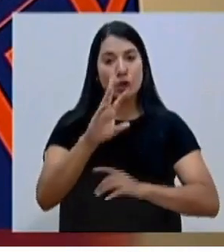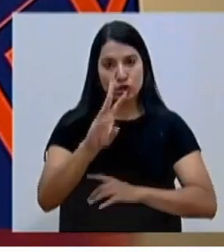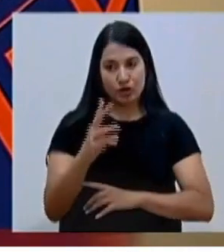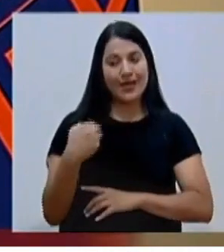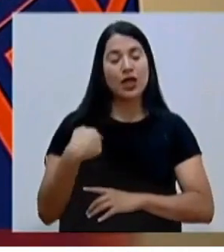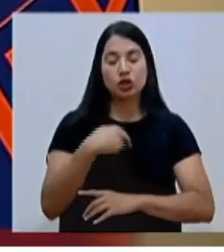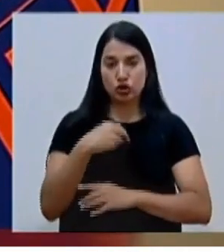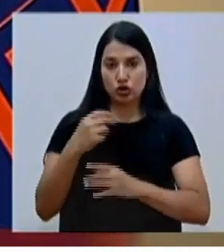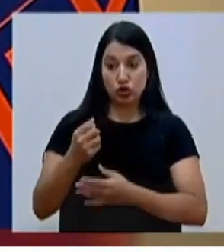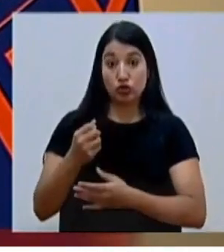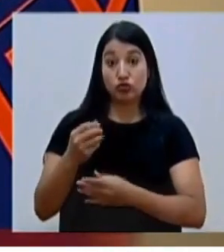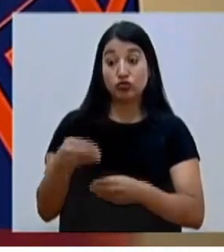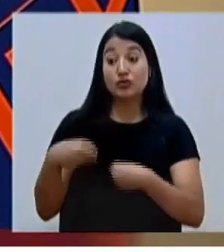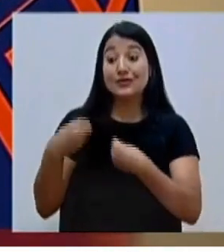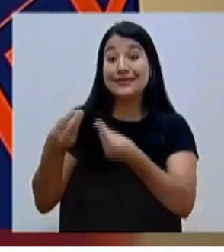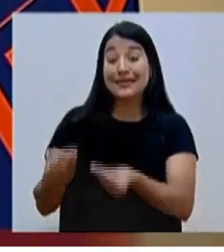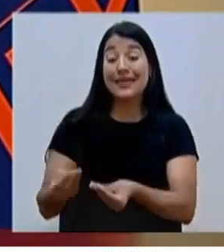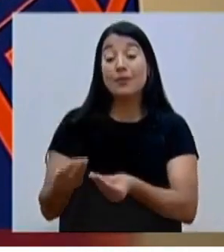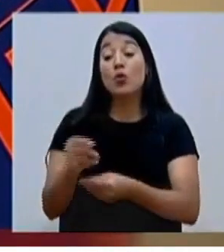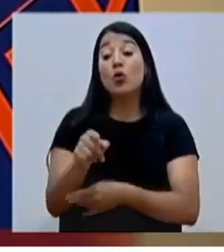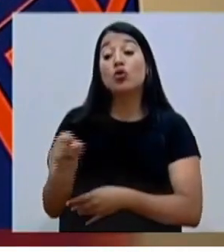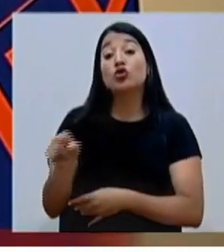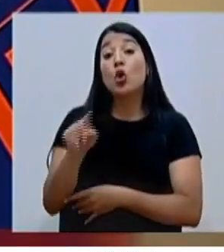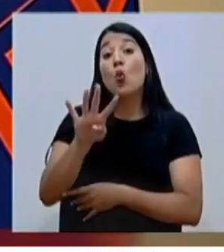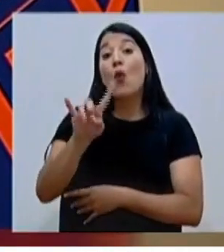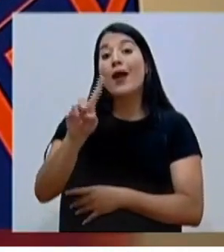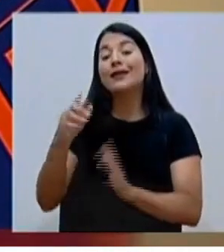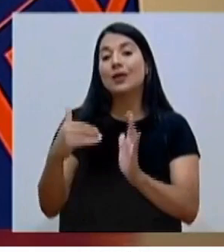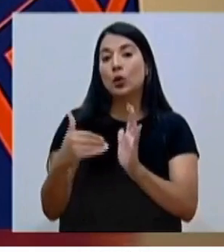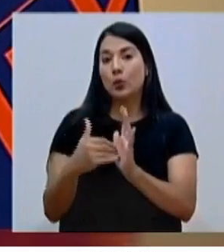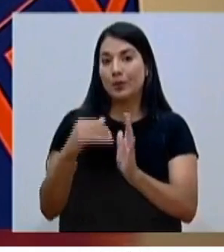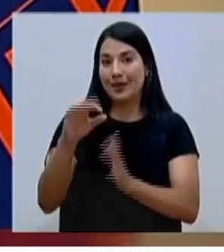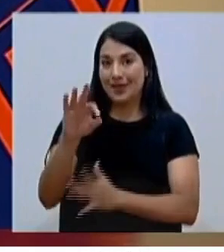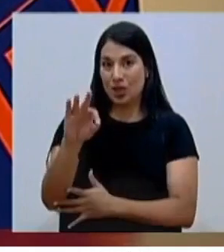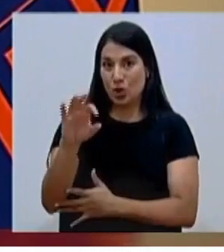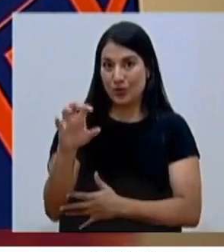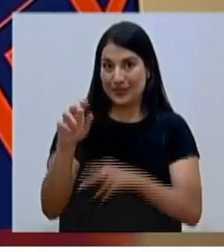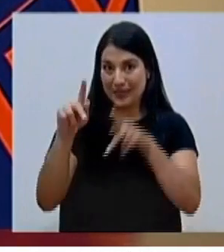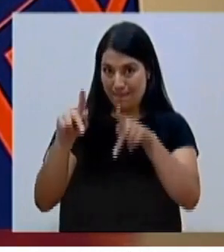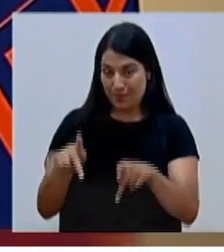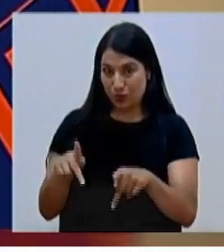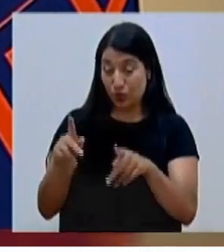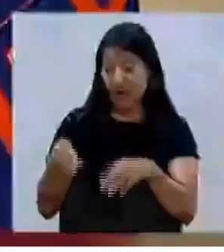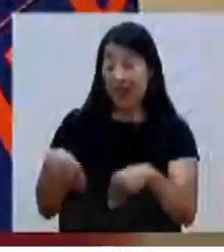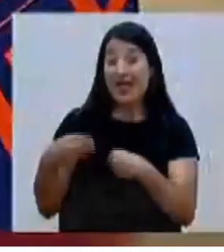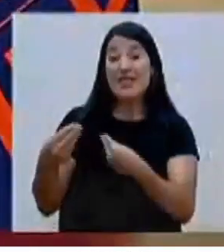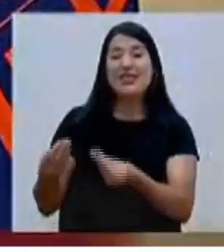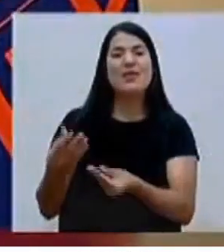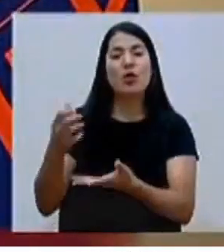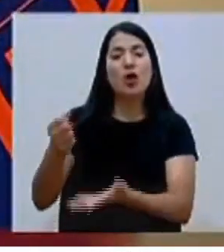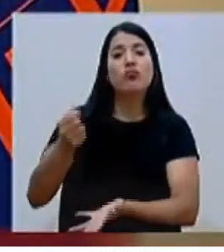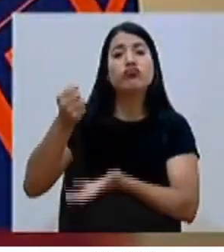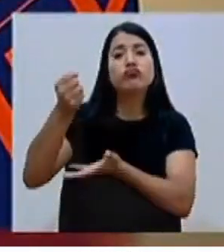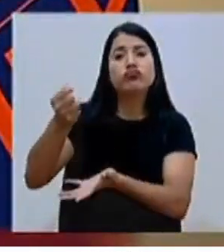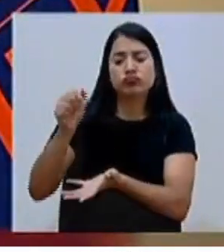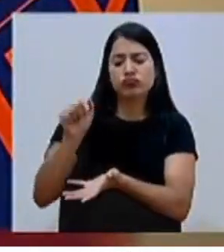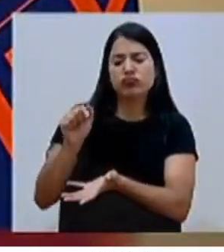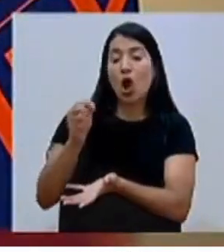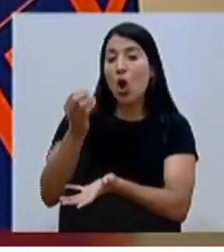entregamos a 41.900 personas un paquete de alimentos